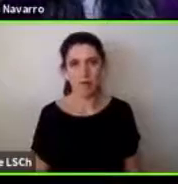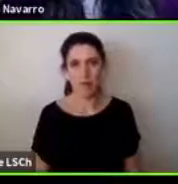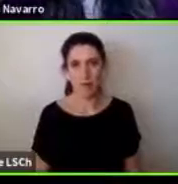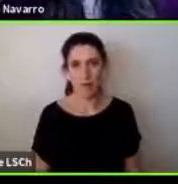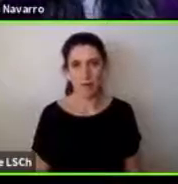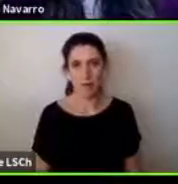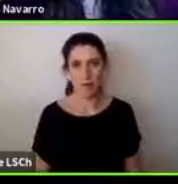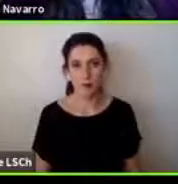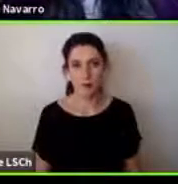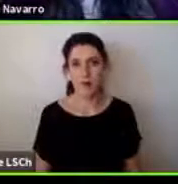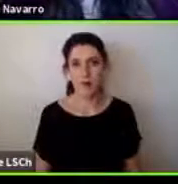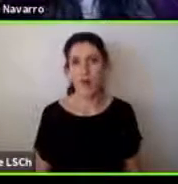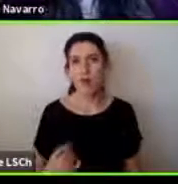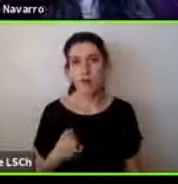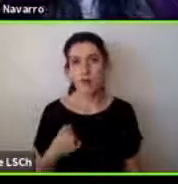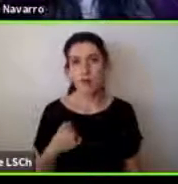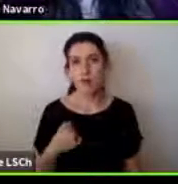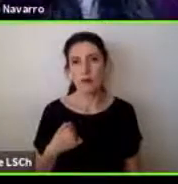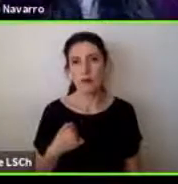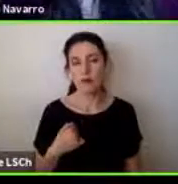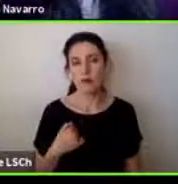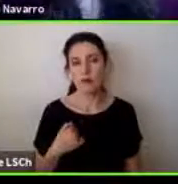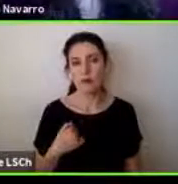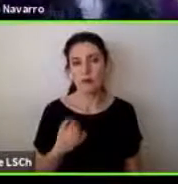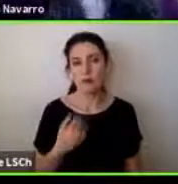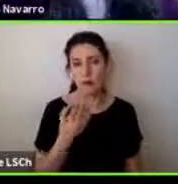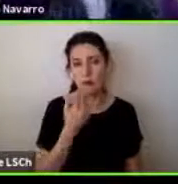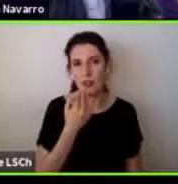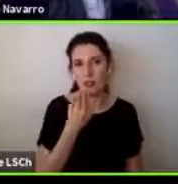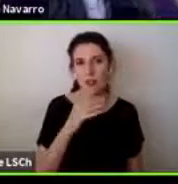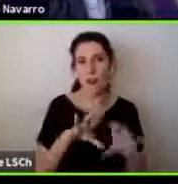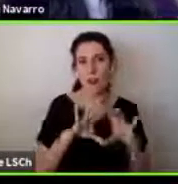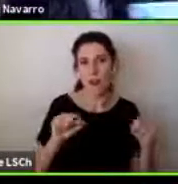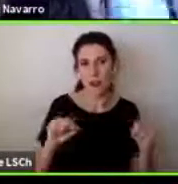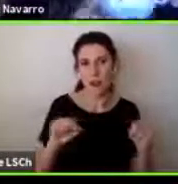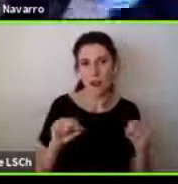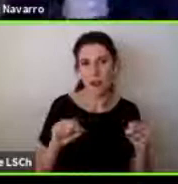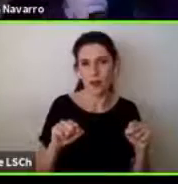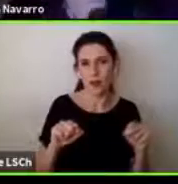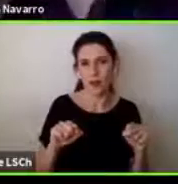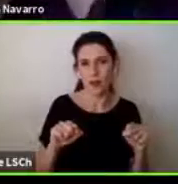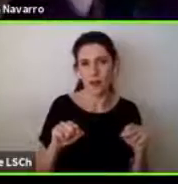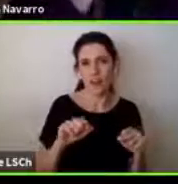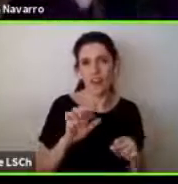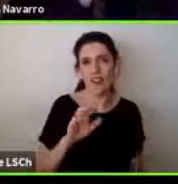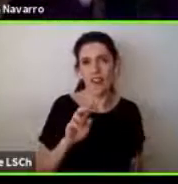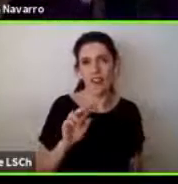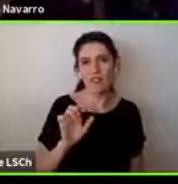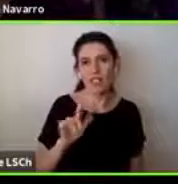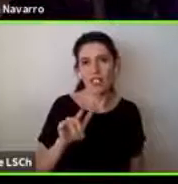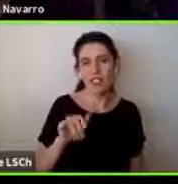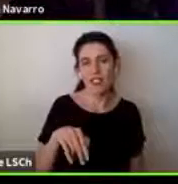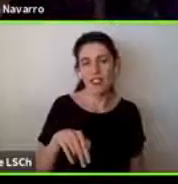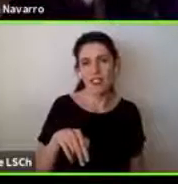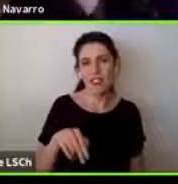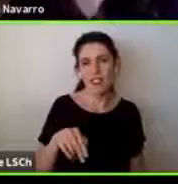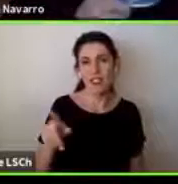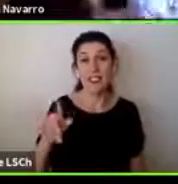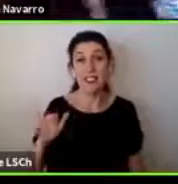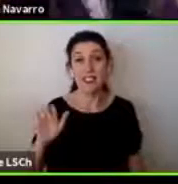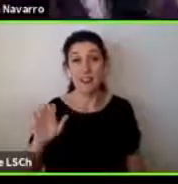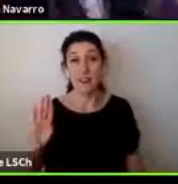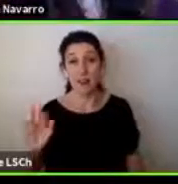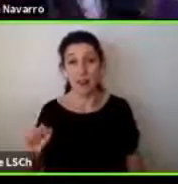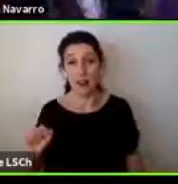yo me sumo a lo que dice Evelyn y el Seba y además me encantaría que las próximas versiones